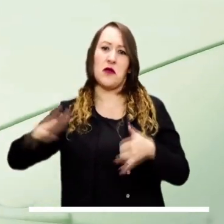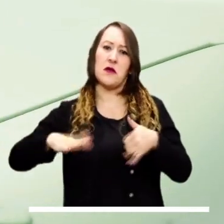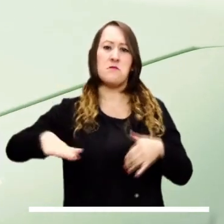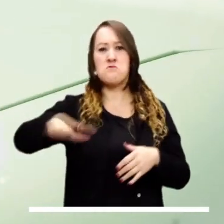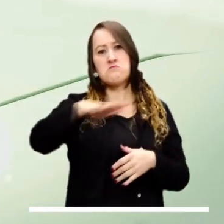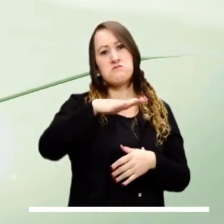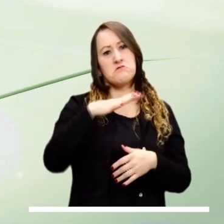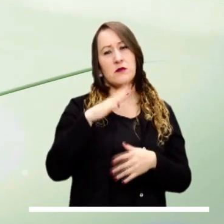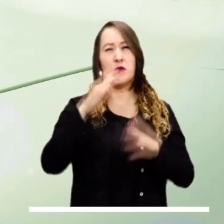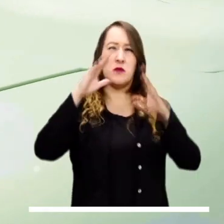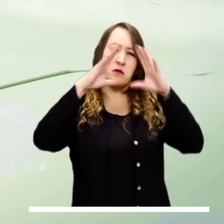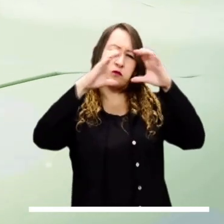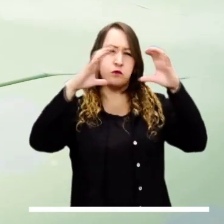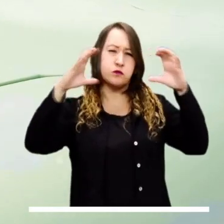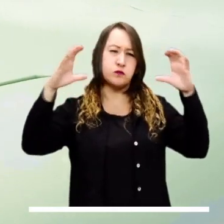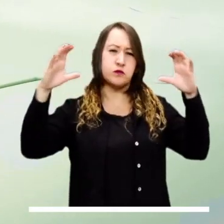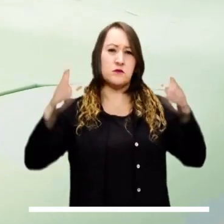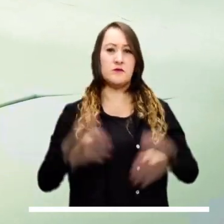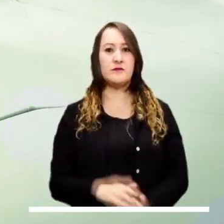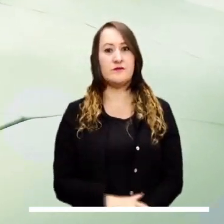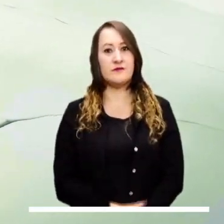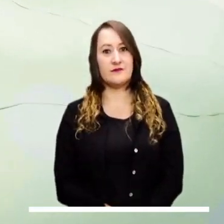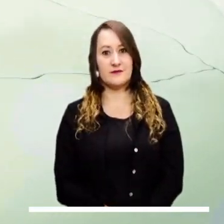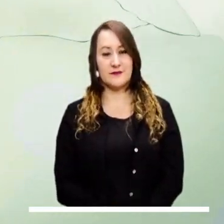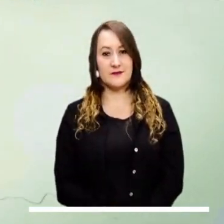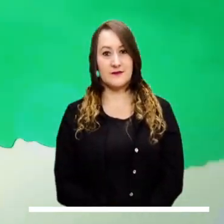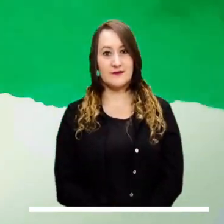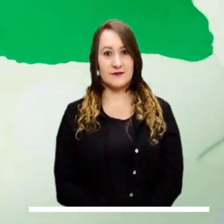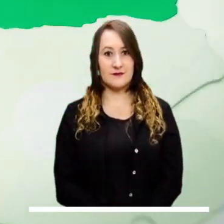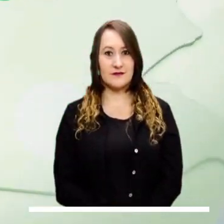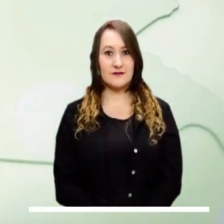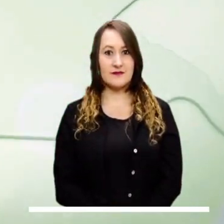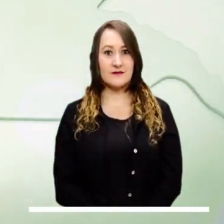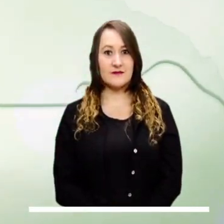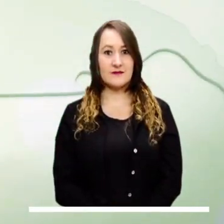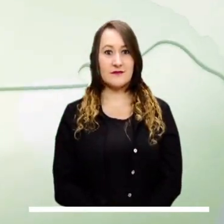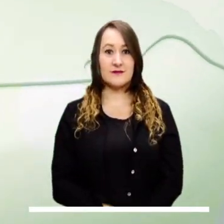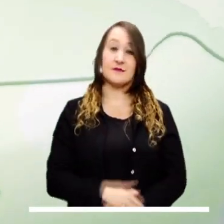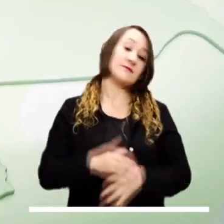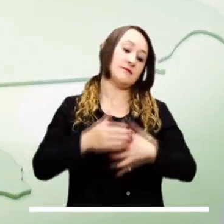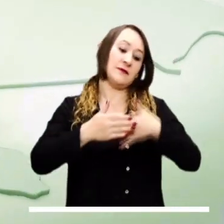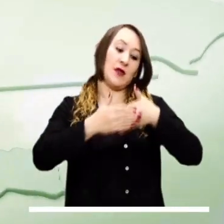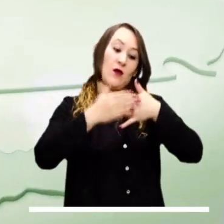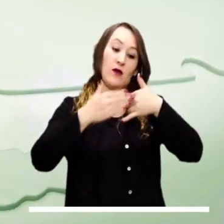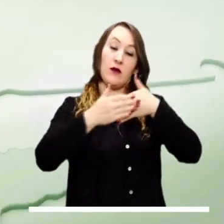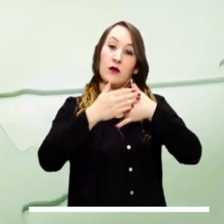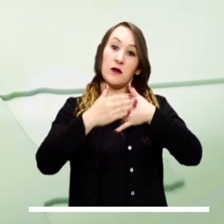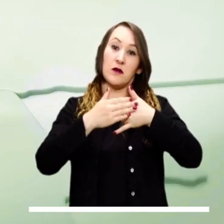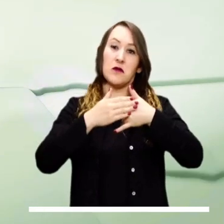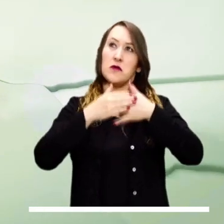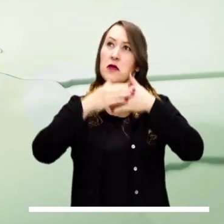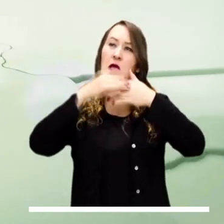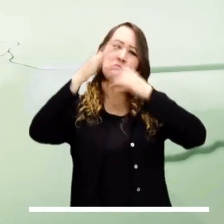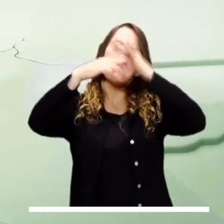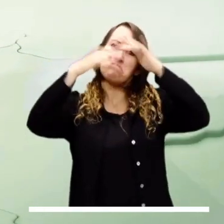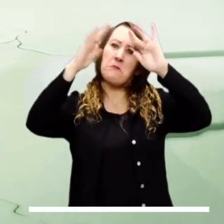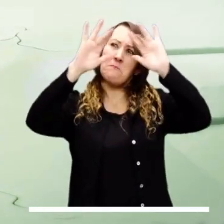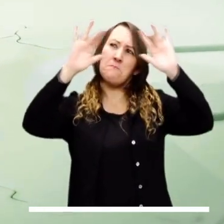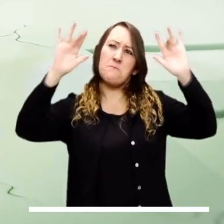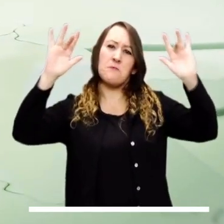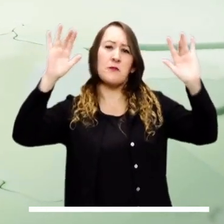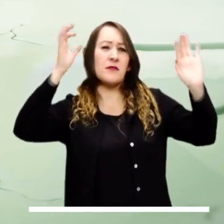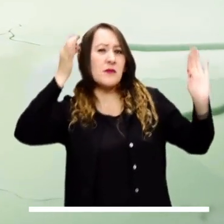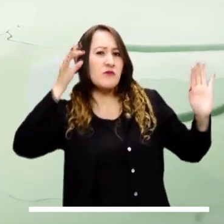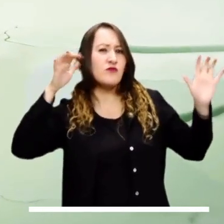demás se calcula cielo parcialmente nublado durante la jornada. La Orinoquía seguirá presentando cielos despejados.